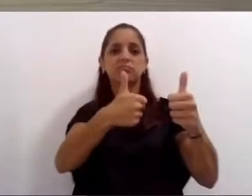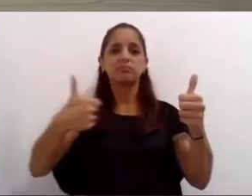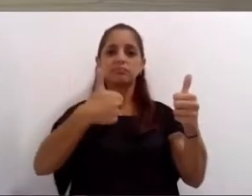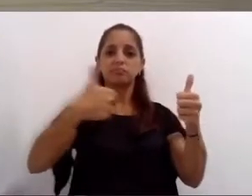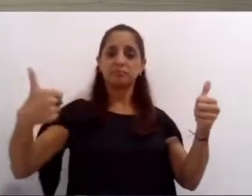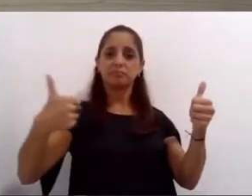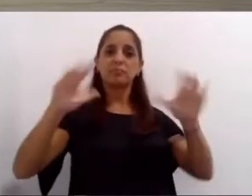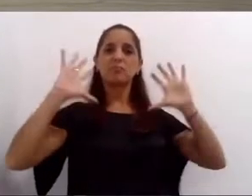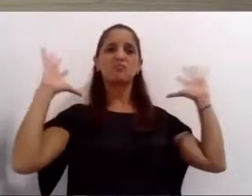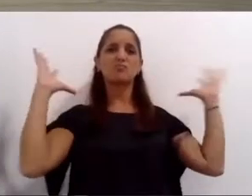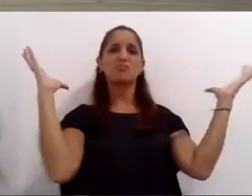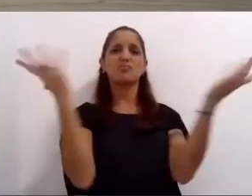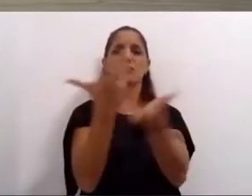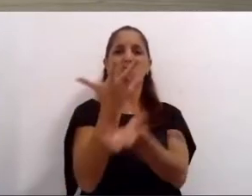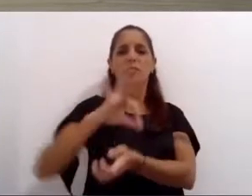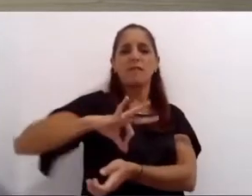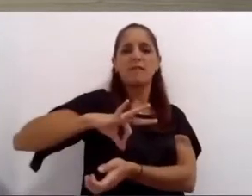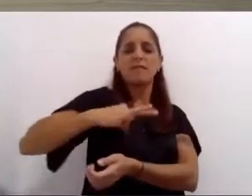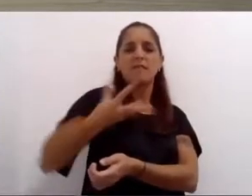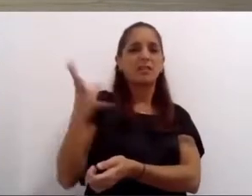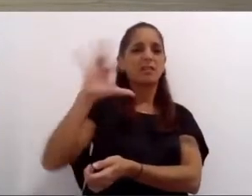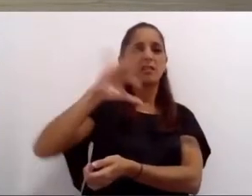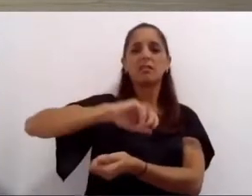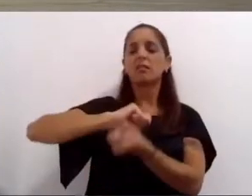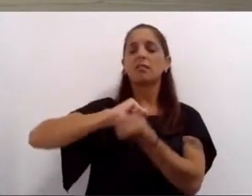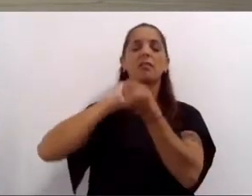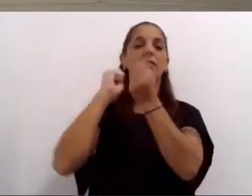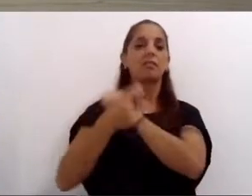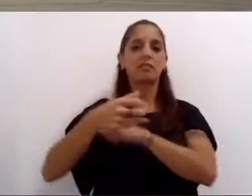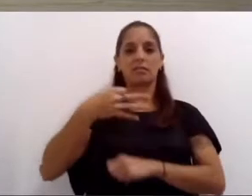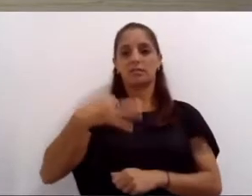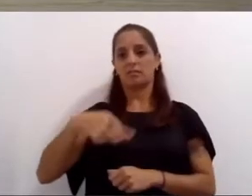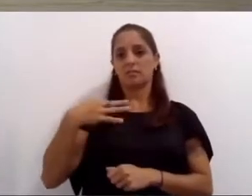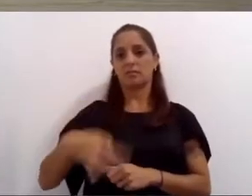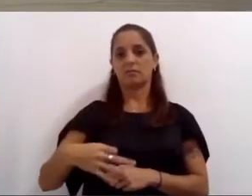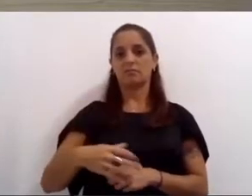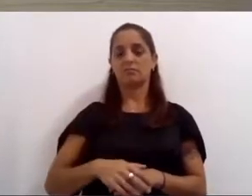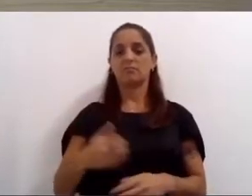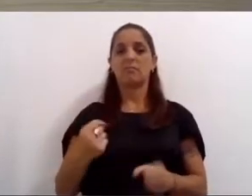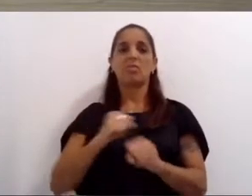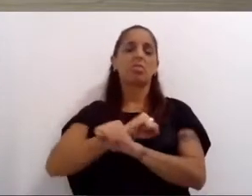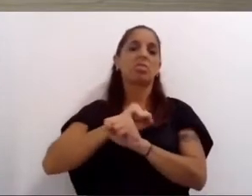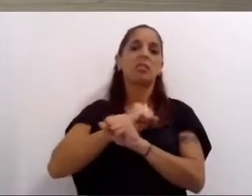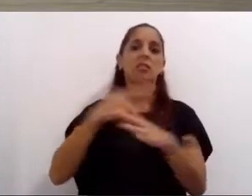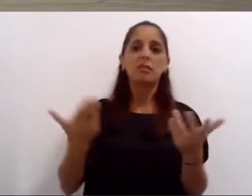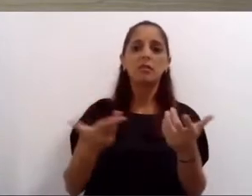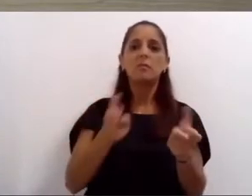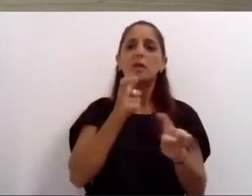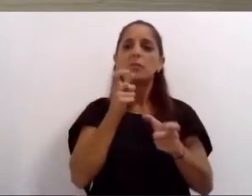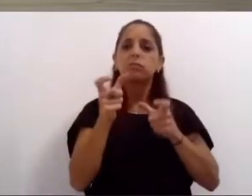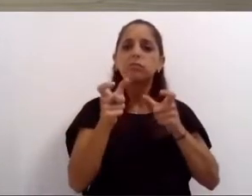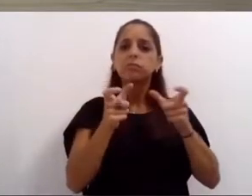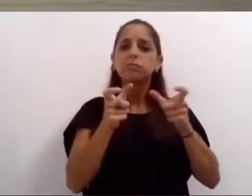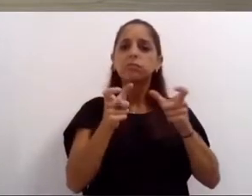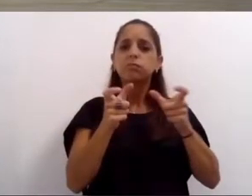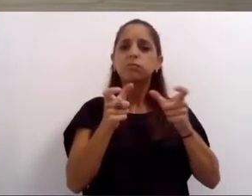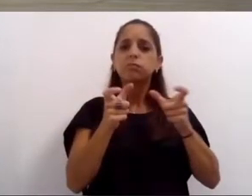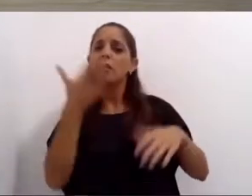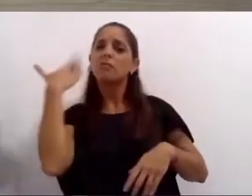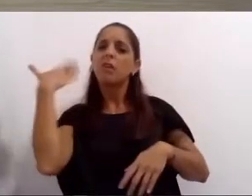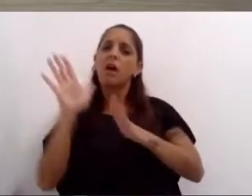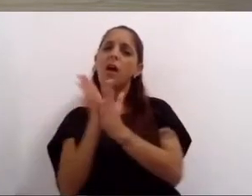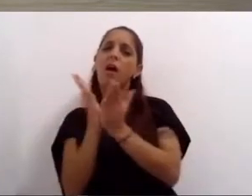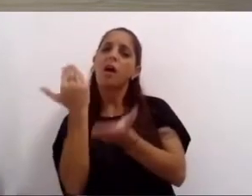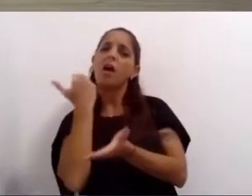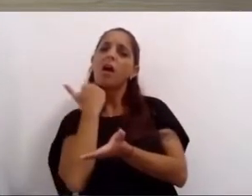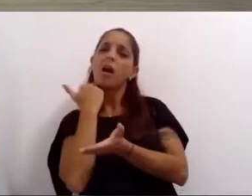cambiar toda su manera de vivir. De un día para otro, incorporamos palabras que con suerte habíamos leído en algún libro de